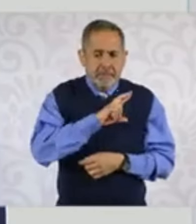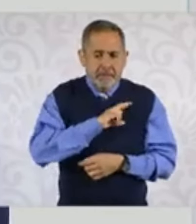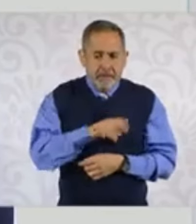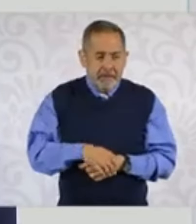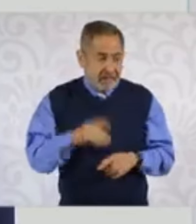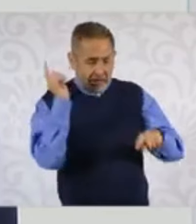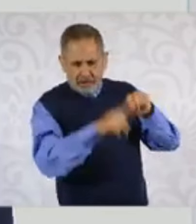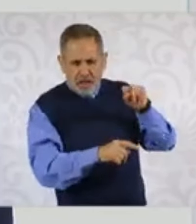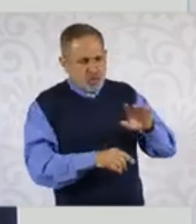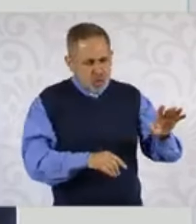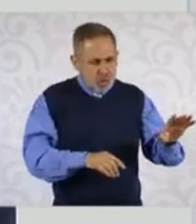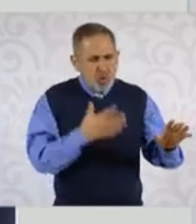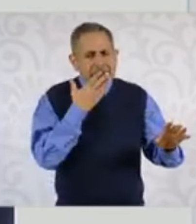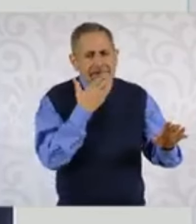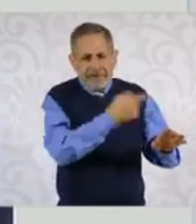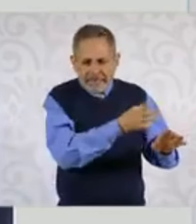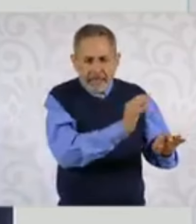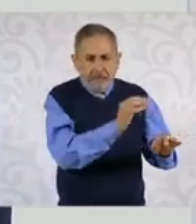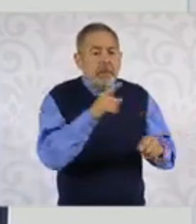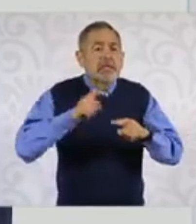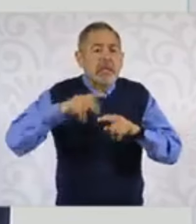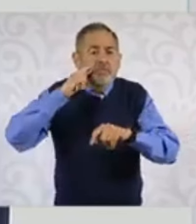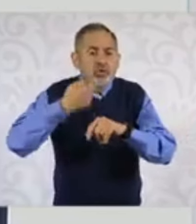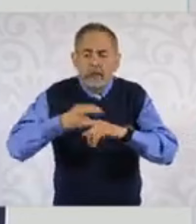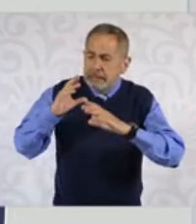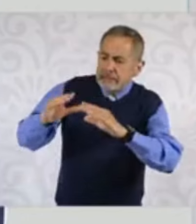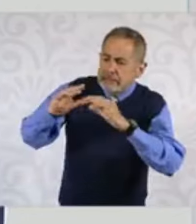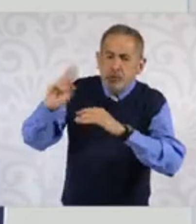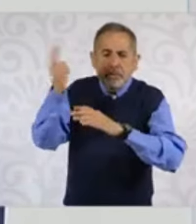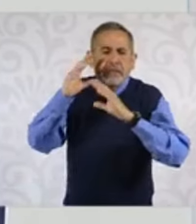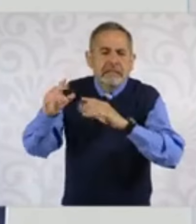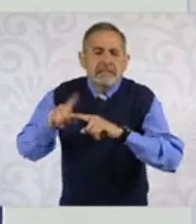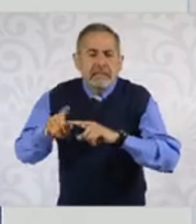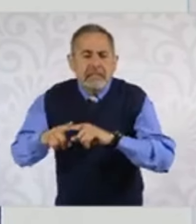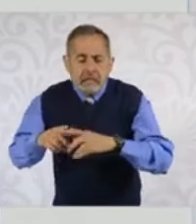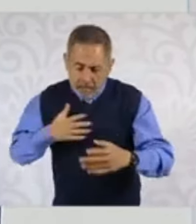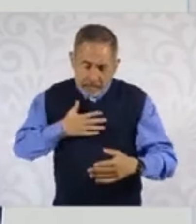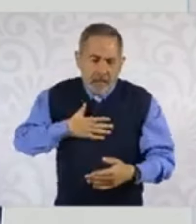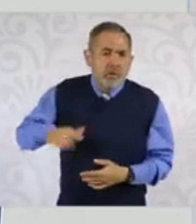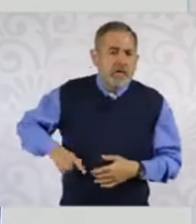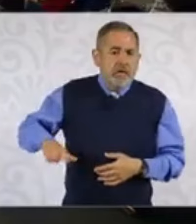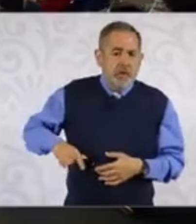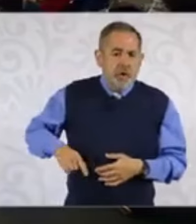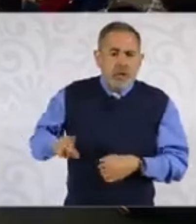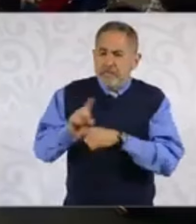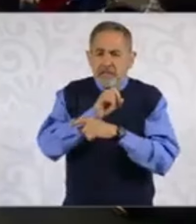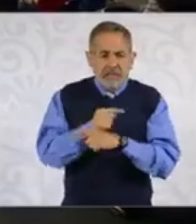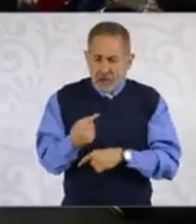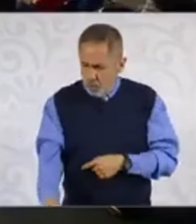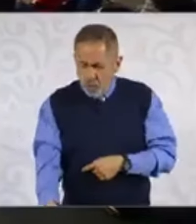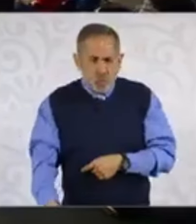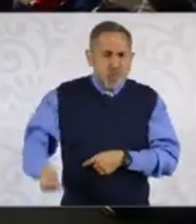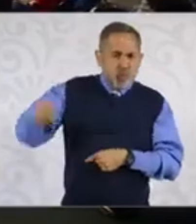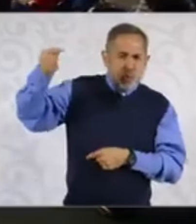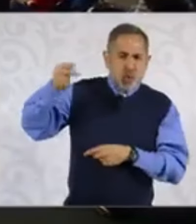eso no es todo porque luego luego en la primera semana de noviembre estaría llegando el pago de la pensión